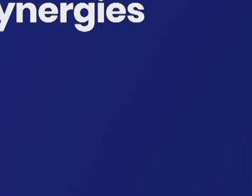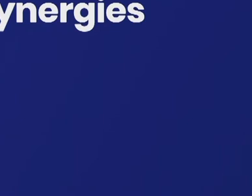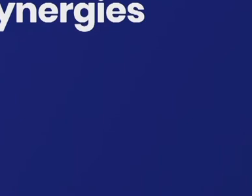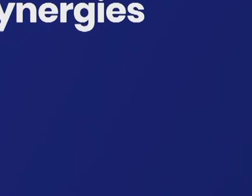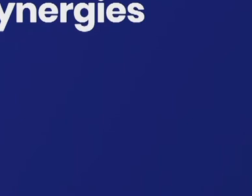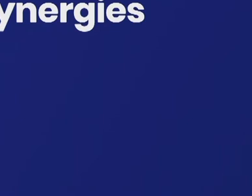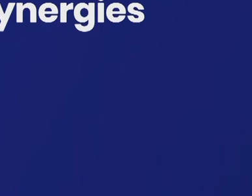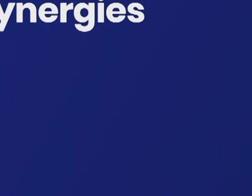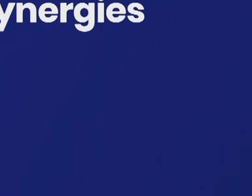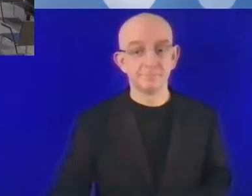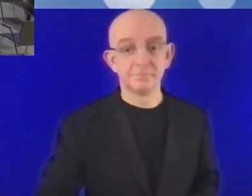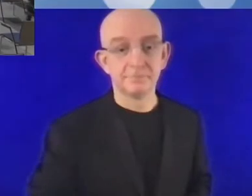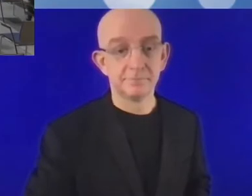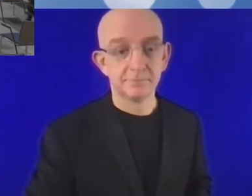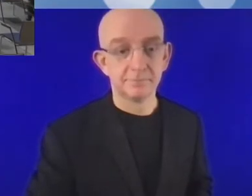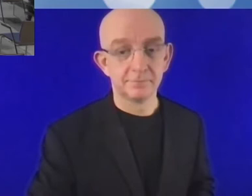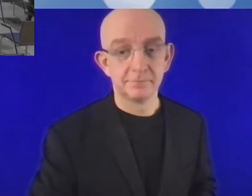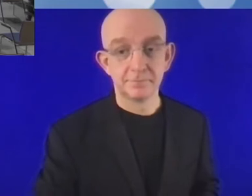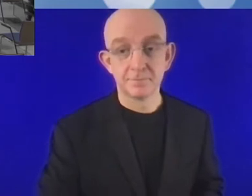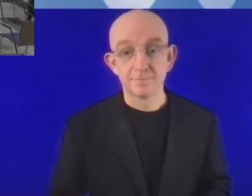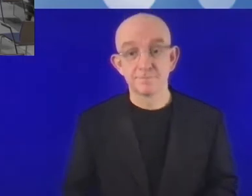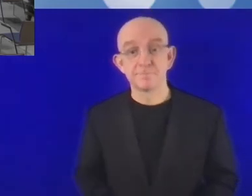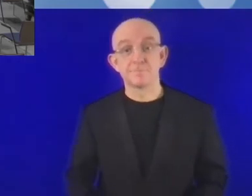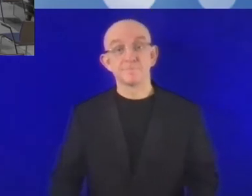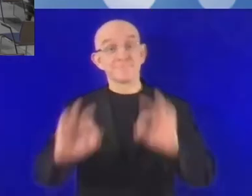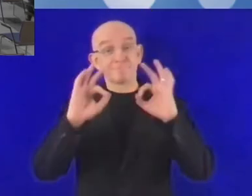gran placer poder estar aquí con todos ustedes.